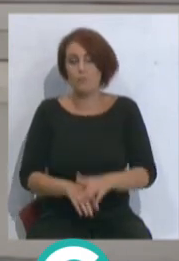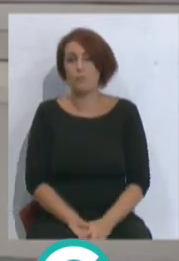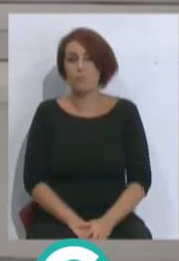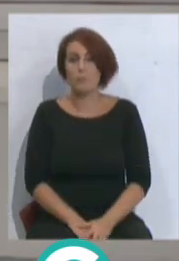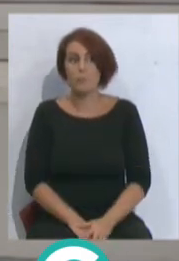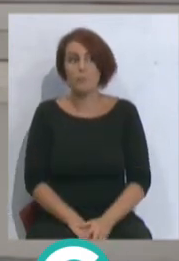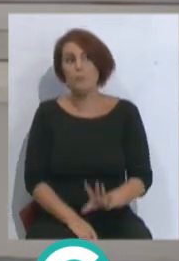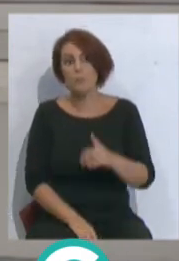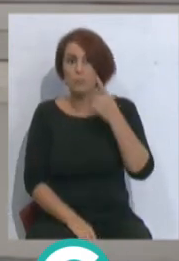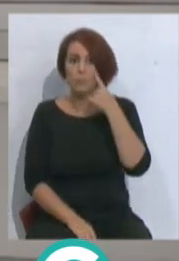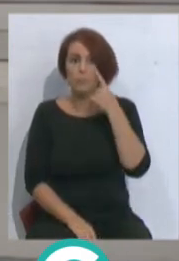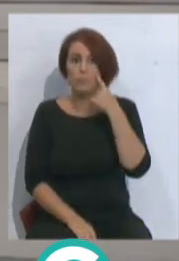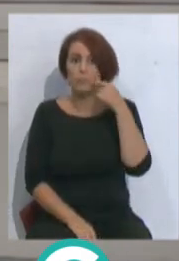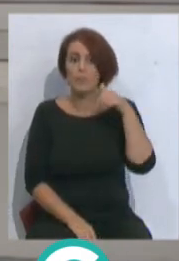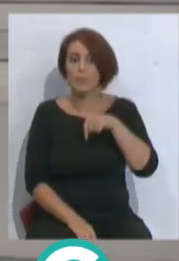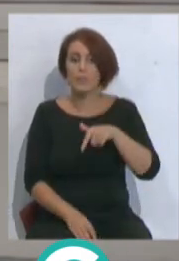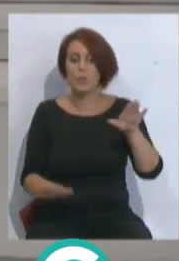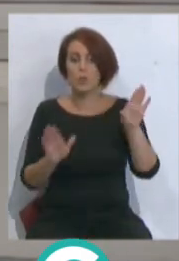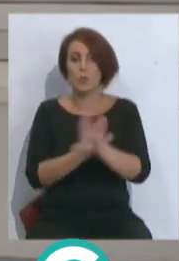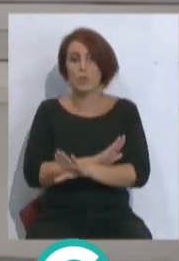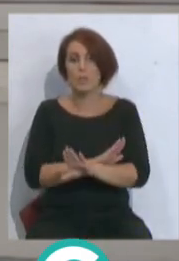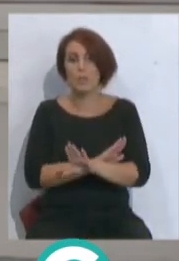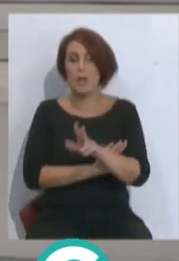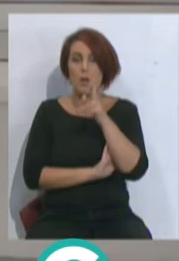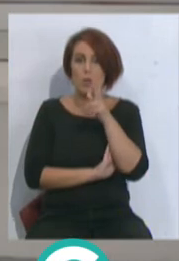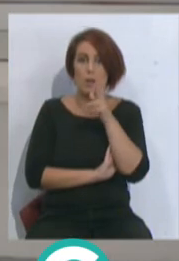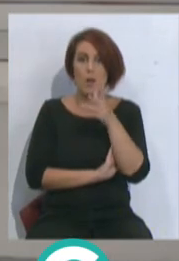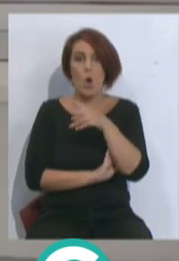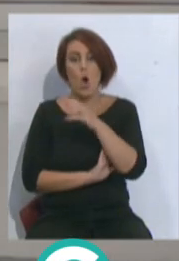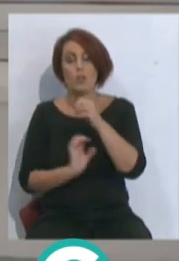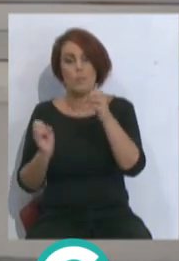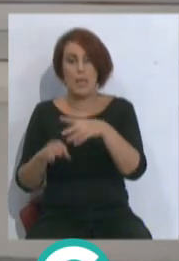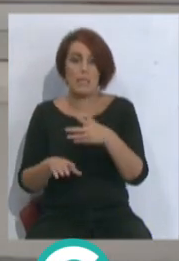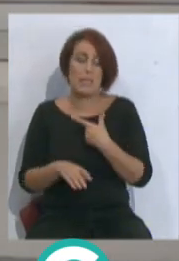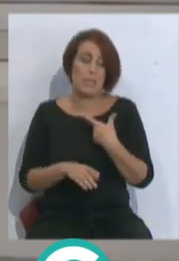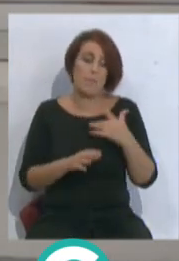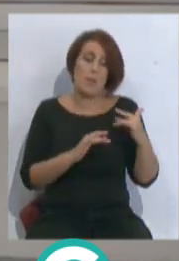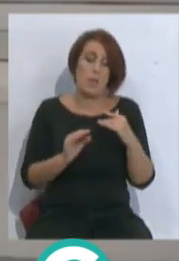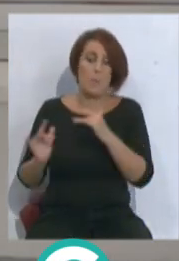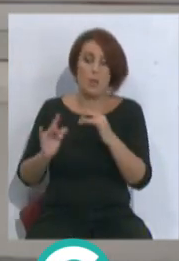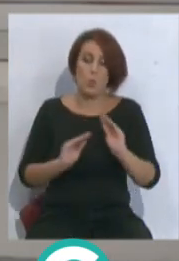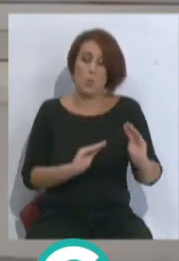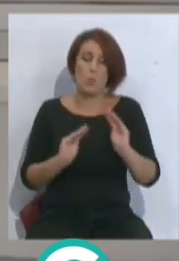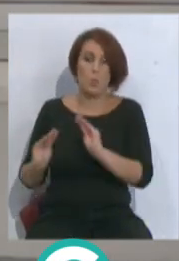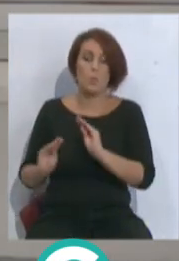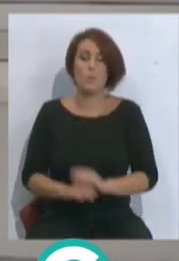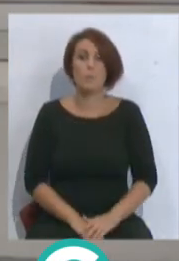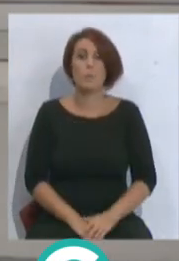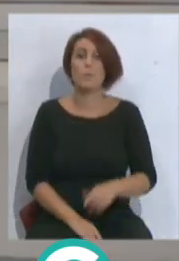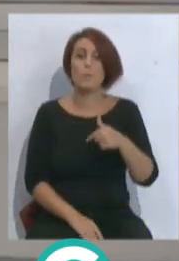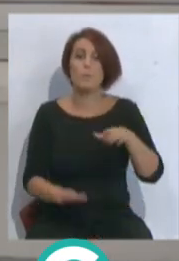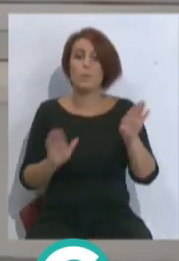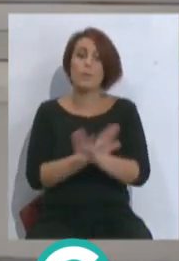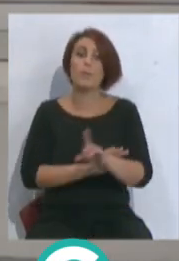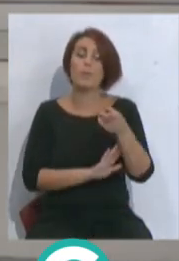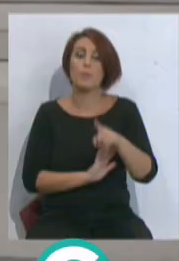Y bueno, y vamos a ver cómo terminan hoy, esta noche, Harojan y Osmaye con sus respectivas selecciones. Y esta